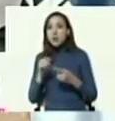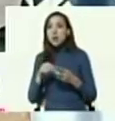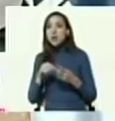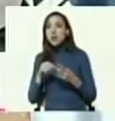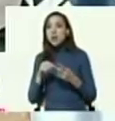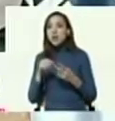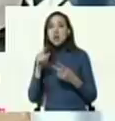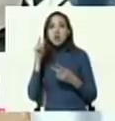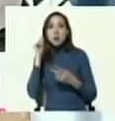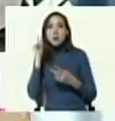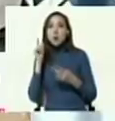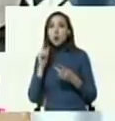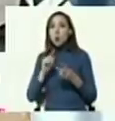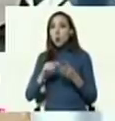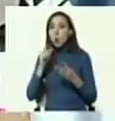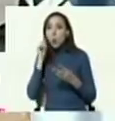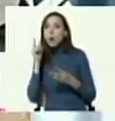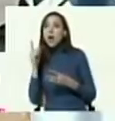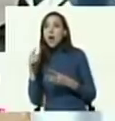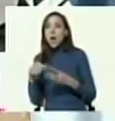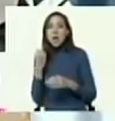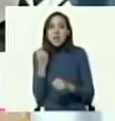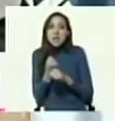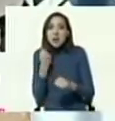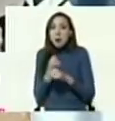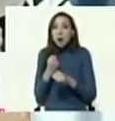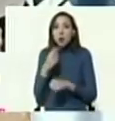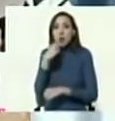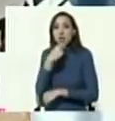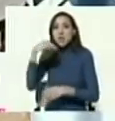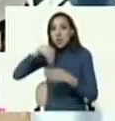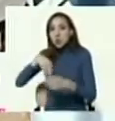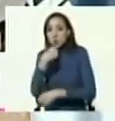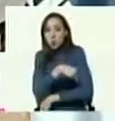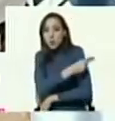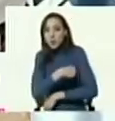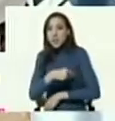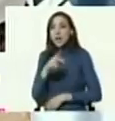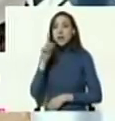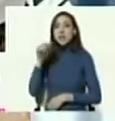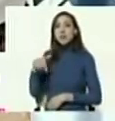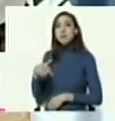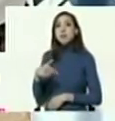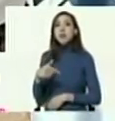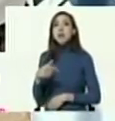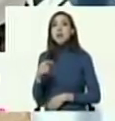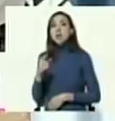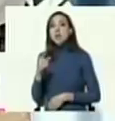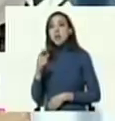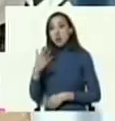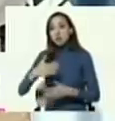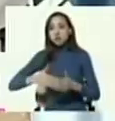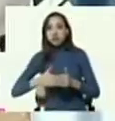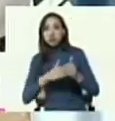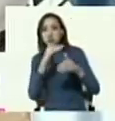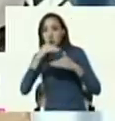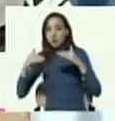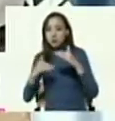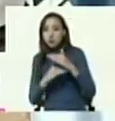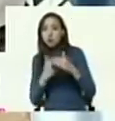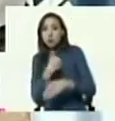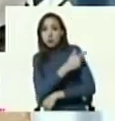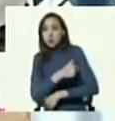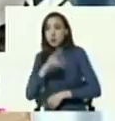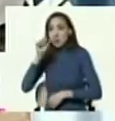Depol, trabajadores del hospital, junto a Francisco Roviro Dugarte Rojas, su director del hospital por el delito de